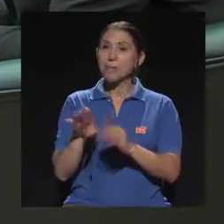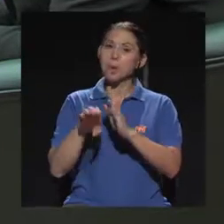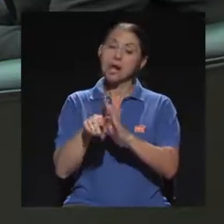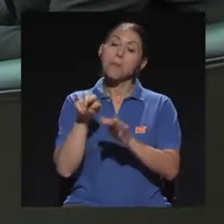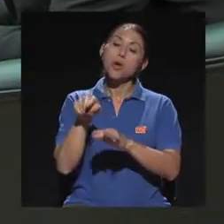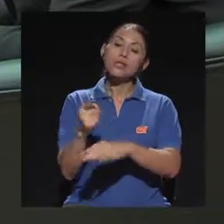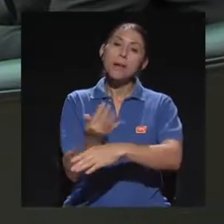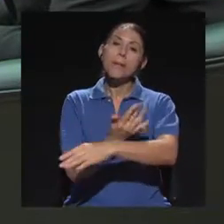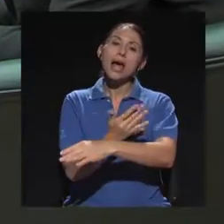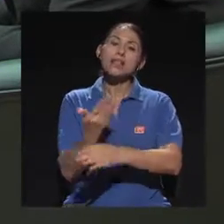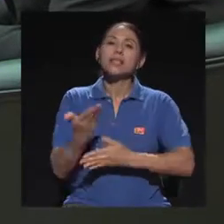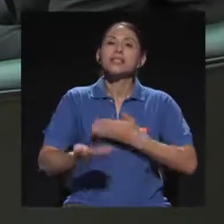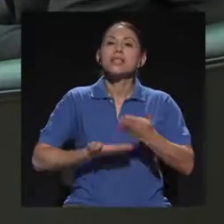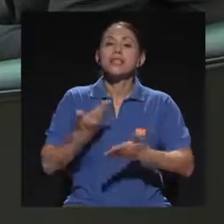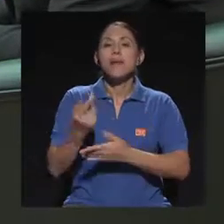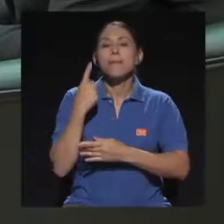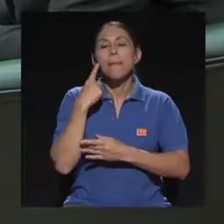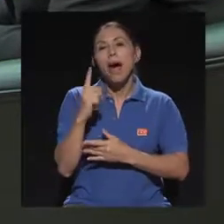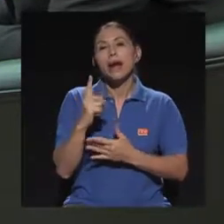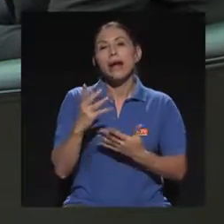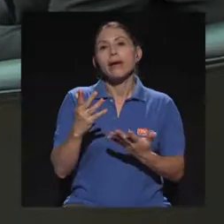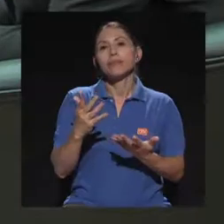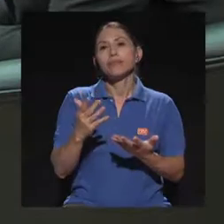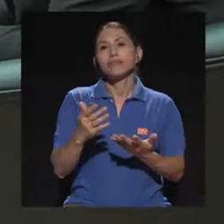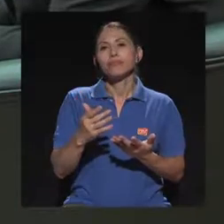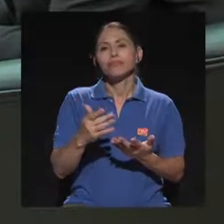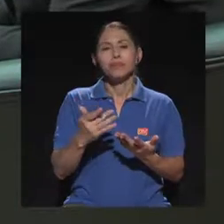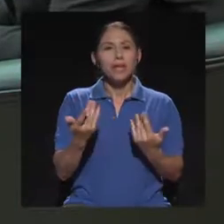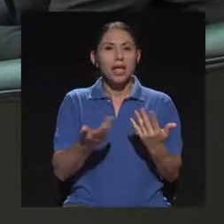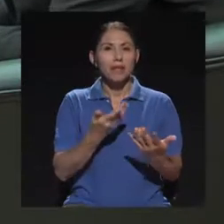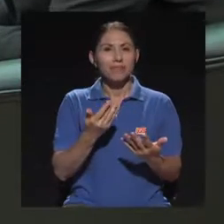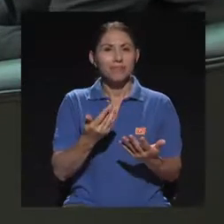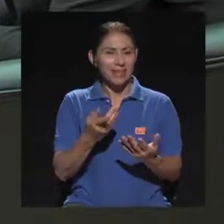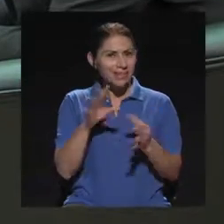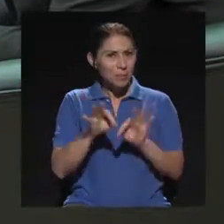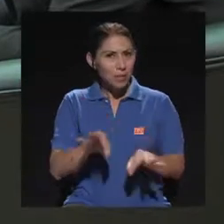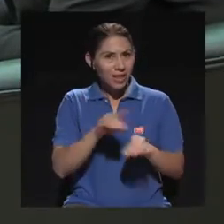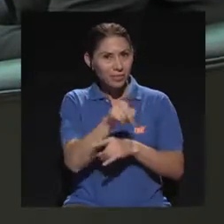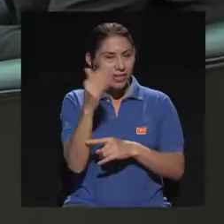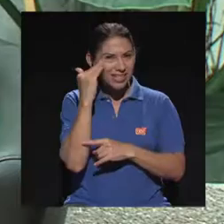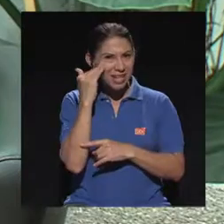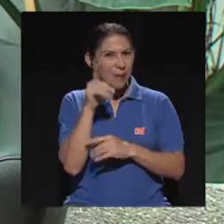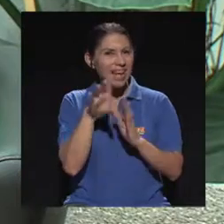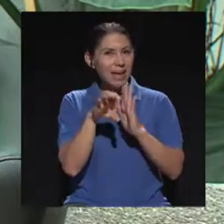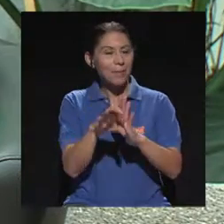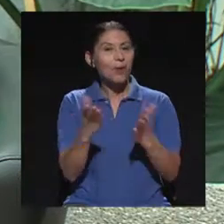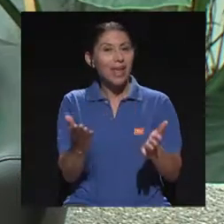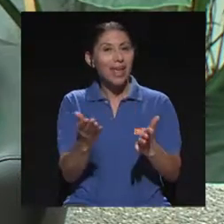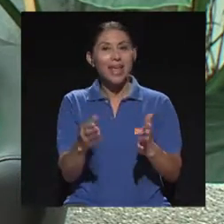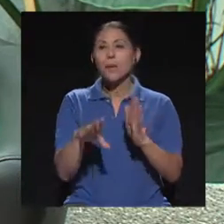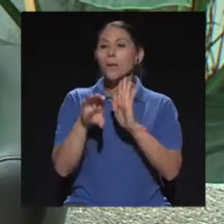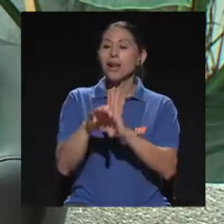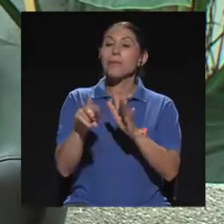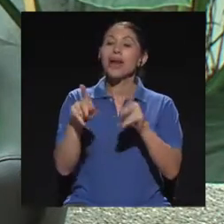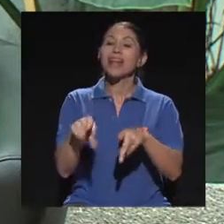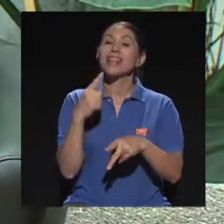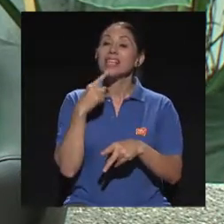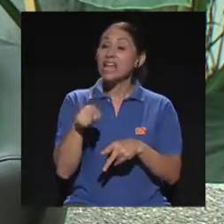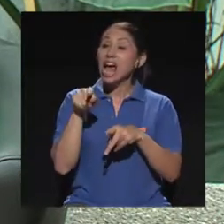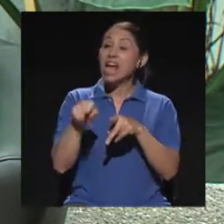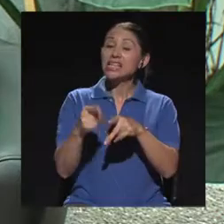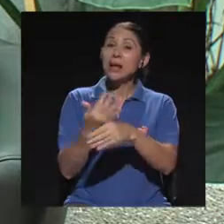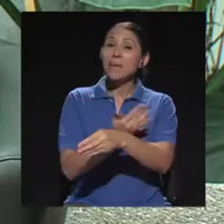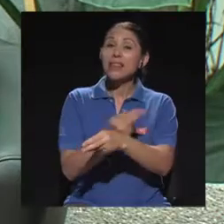combatir, digamos, un ejemplo típico, que creo que la gente es importante que lo sepa, es el de anís de estrella.